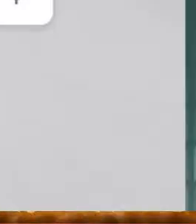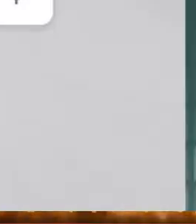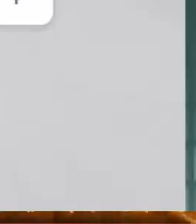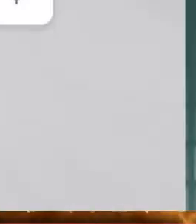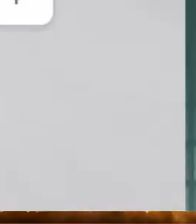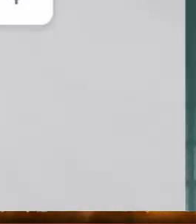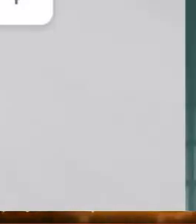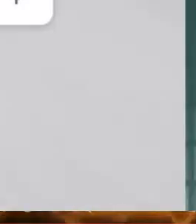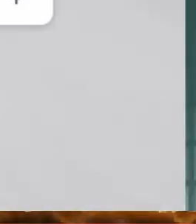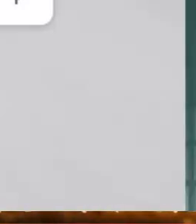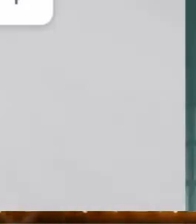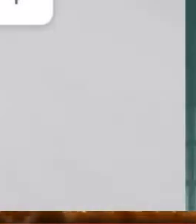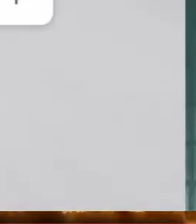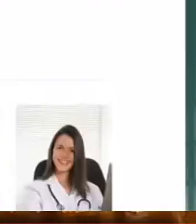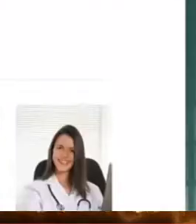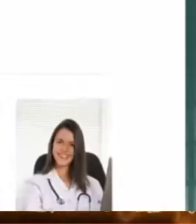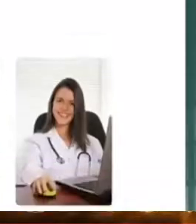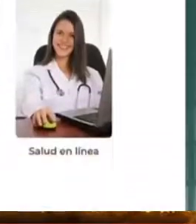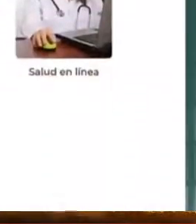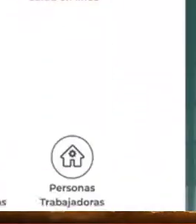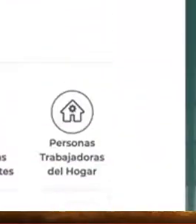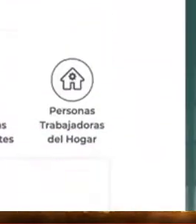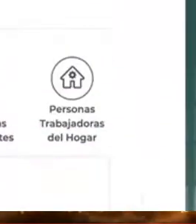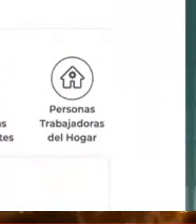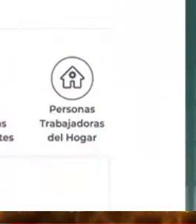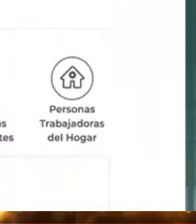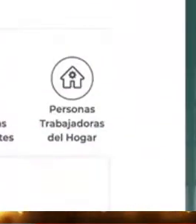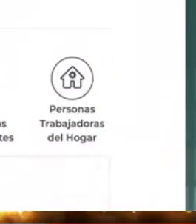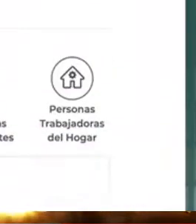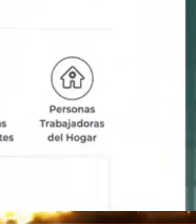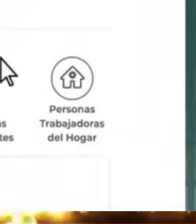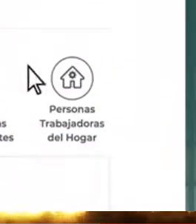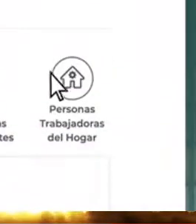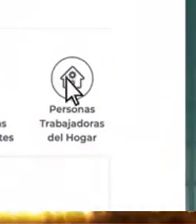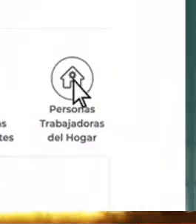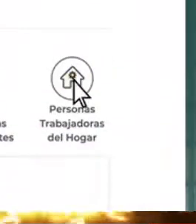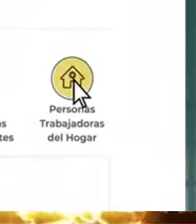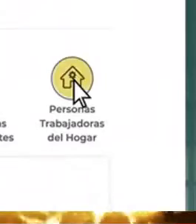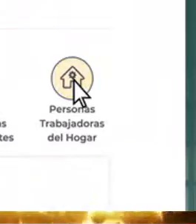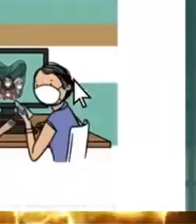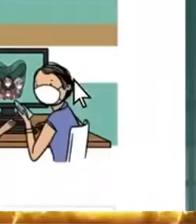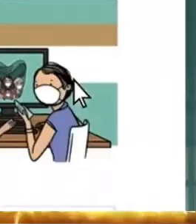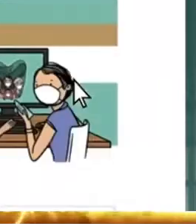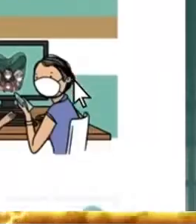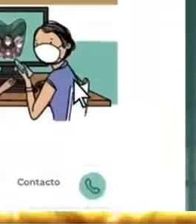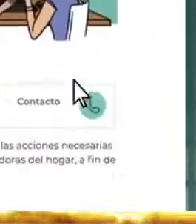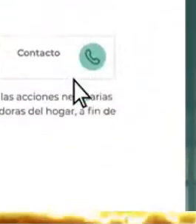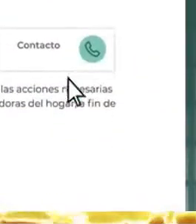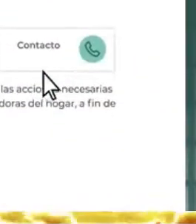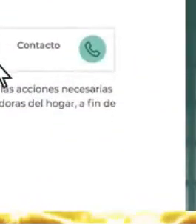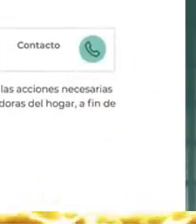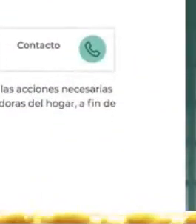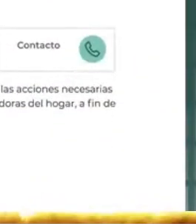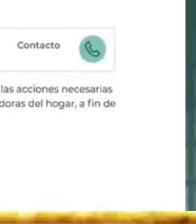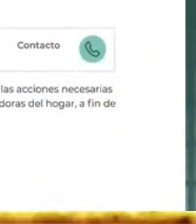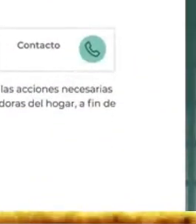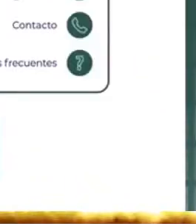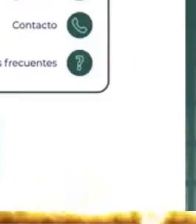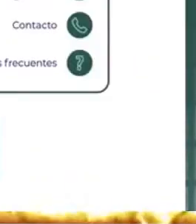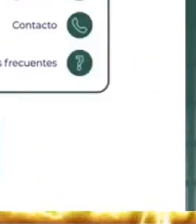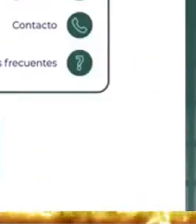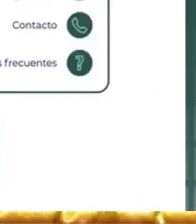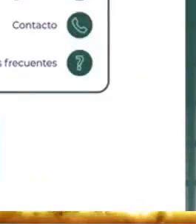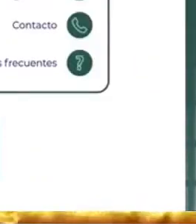Entra a ims.gov.mx y da clic en Personas trabajadoras del hogar y luego en Ingresa al